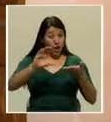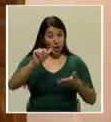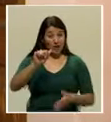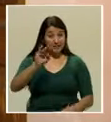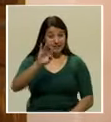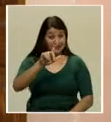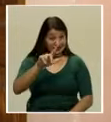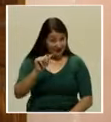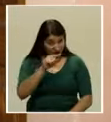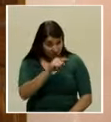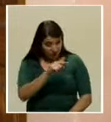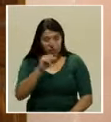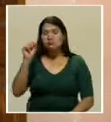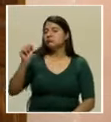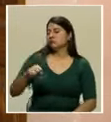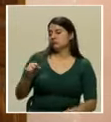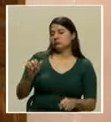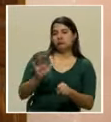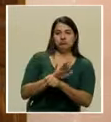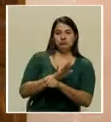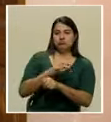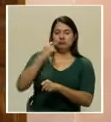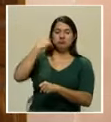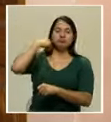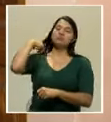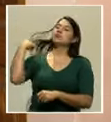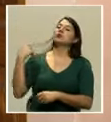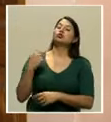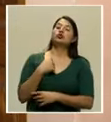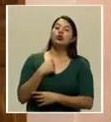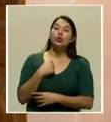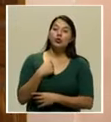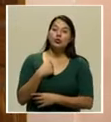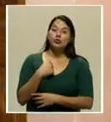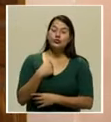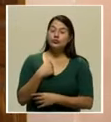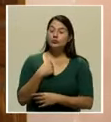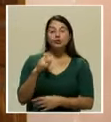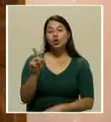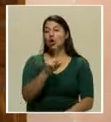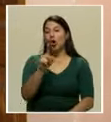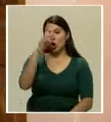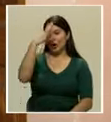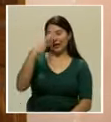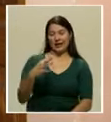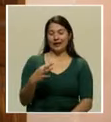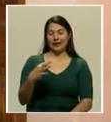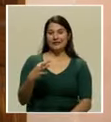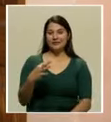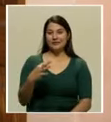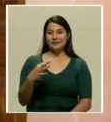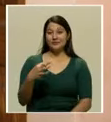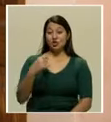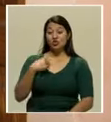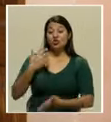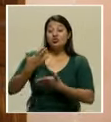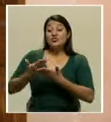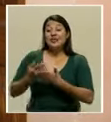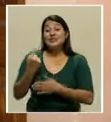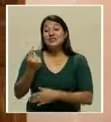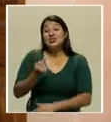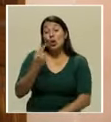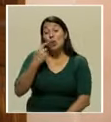Totalmente, es decir, yo te digo, no creía que yo llegué por tres meses